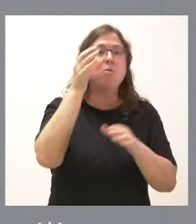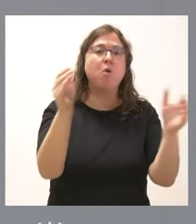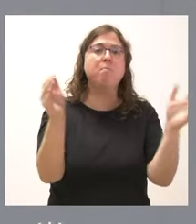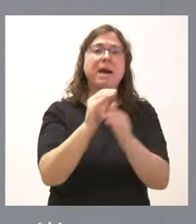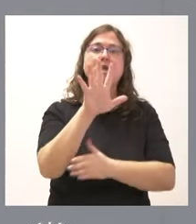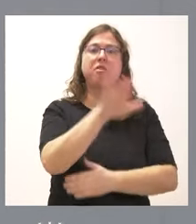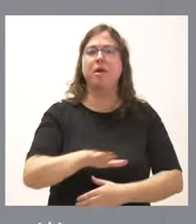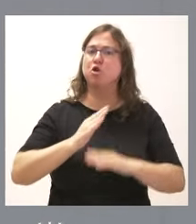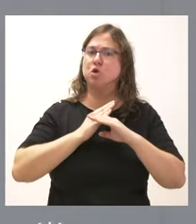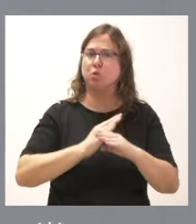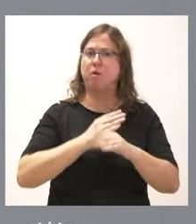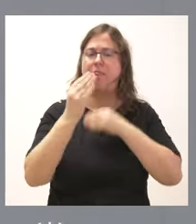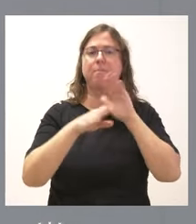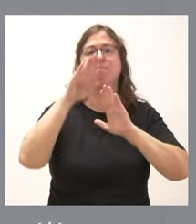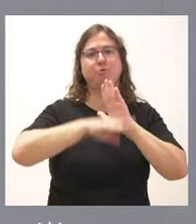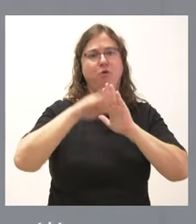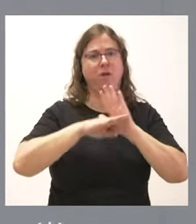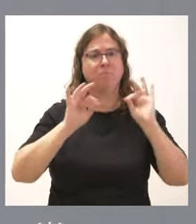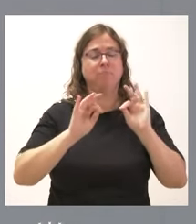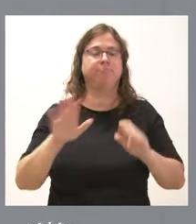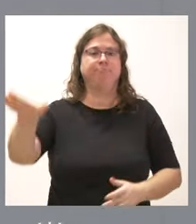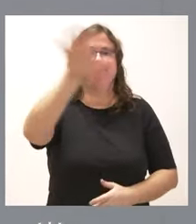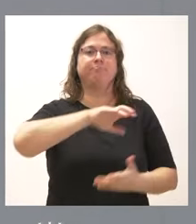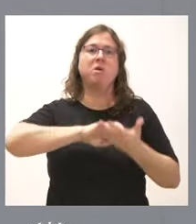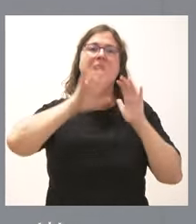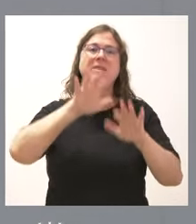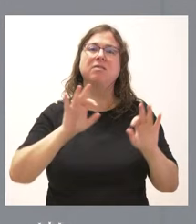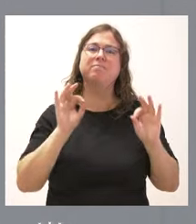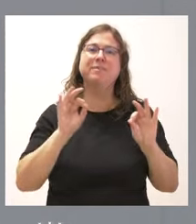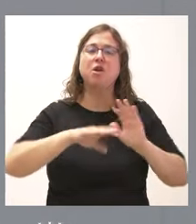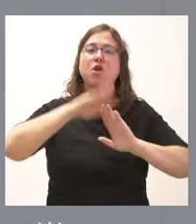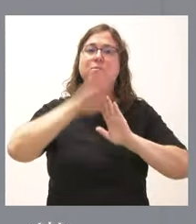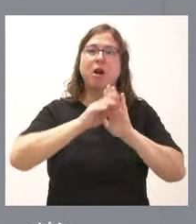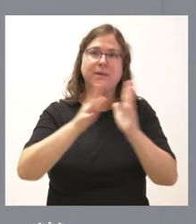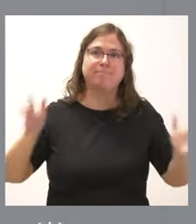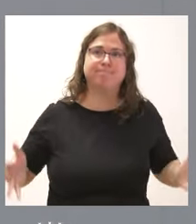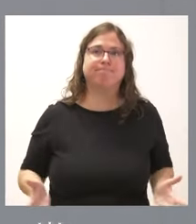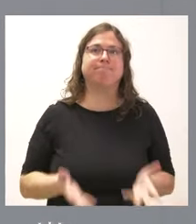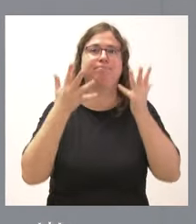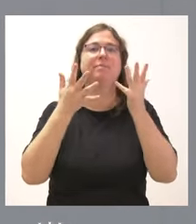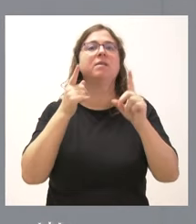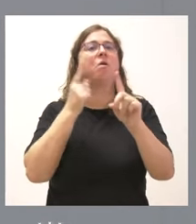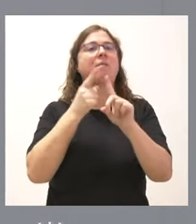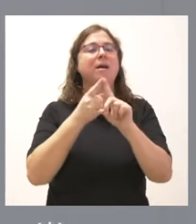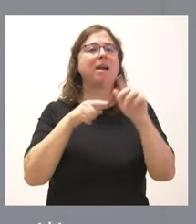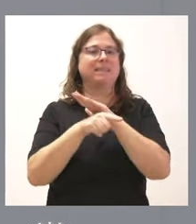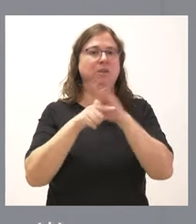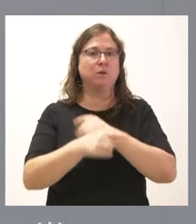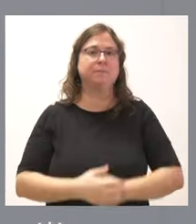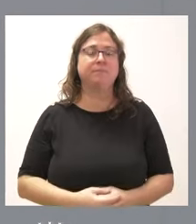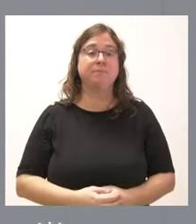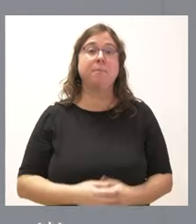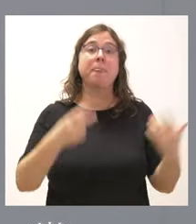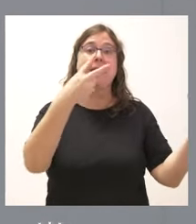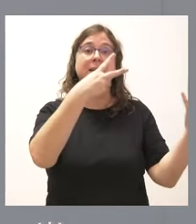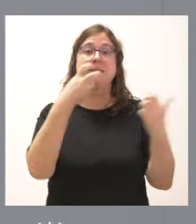programa, que es un programa que Castilla y León es el que lo impulsó y es la referencia en la gestión del mismo. 700